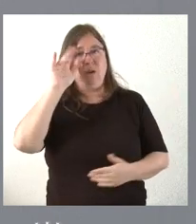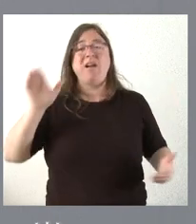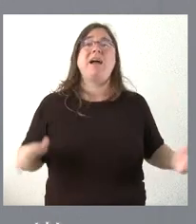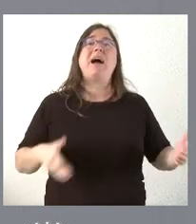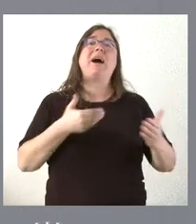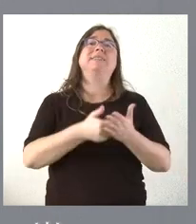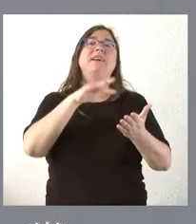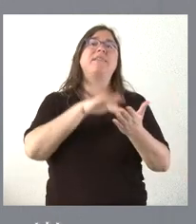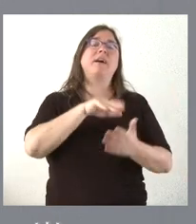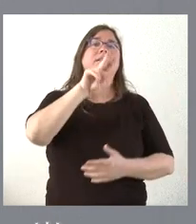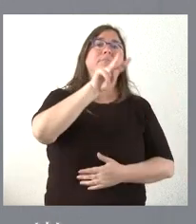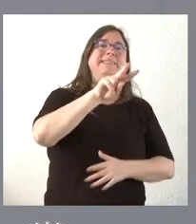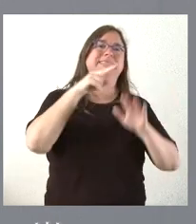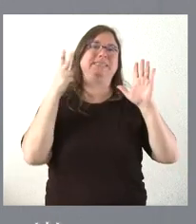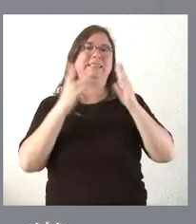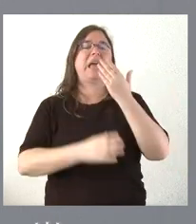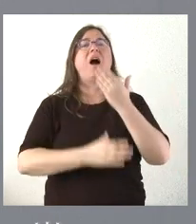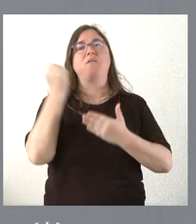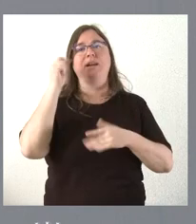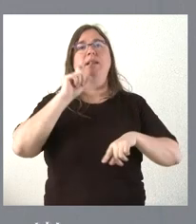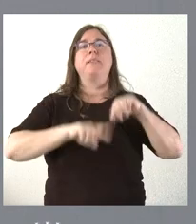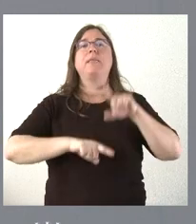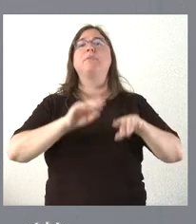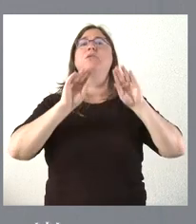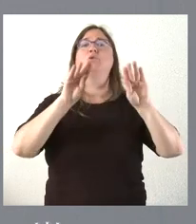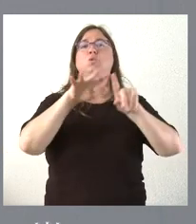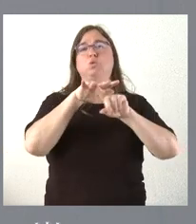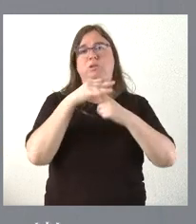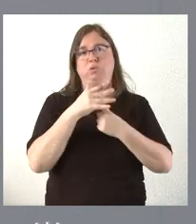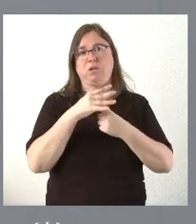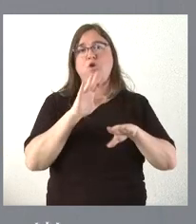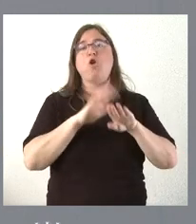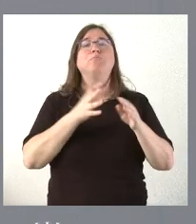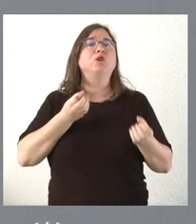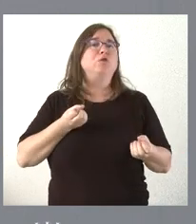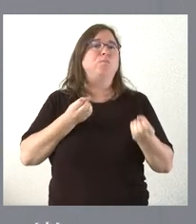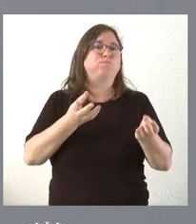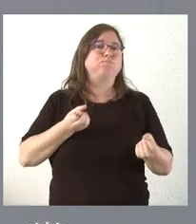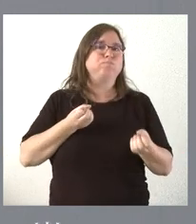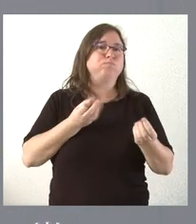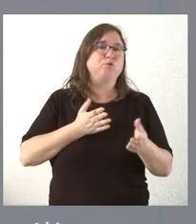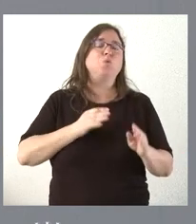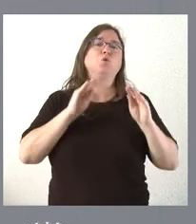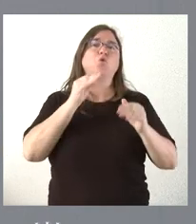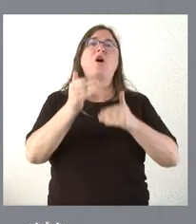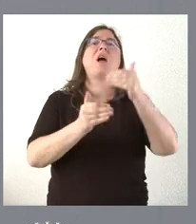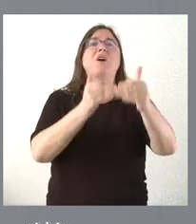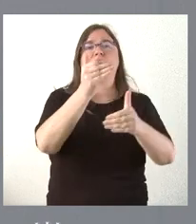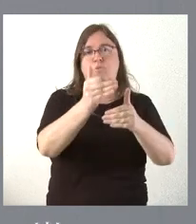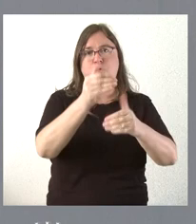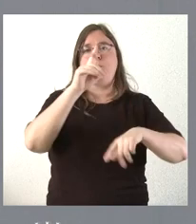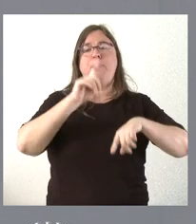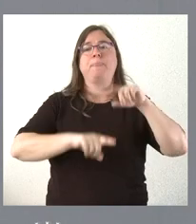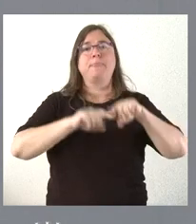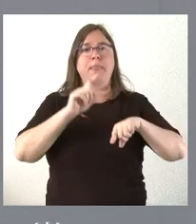el día 27 de abril, en función de las circunstancias que atravesamos. Y les iremos informando de las sucesivas evoluciones, en función